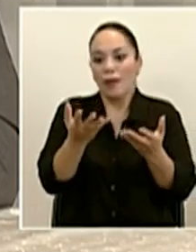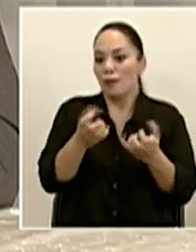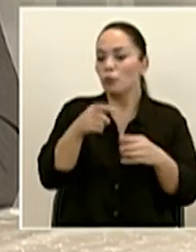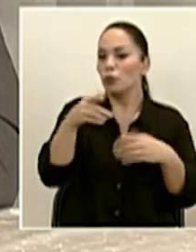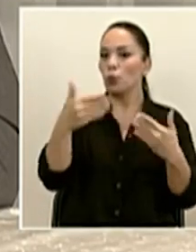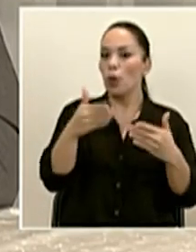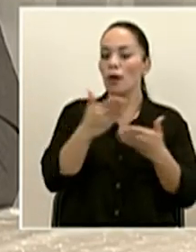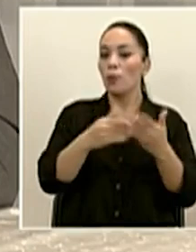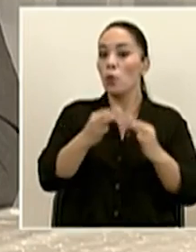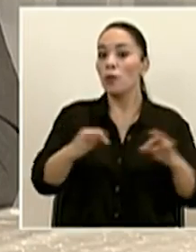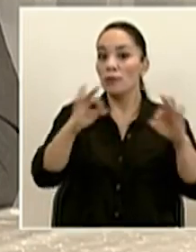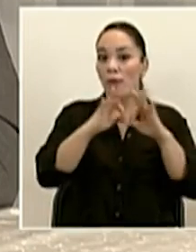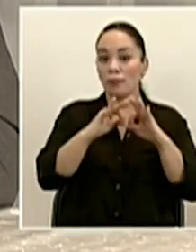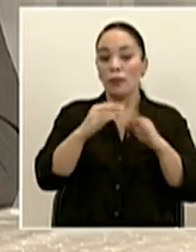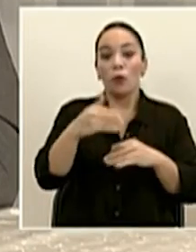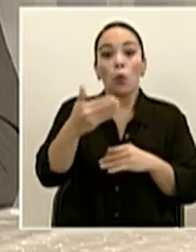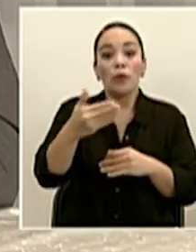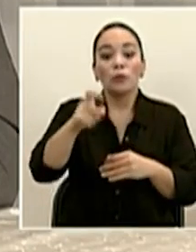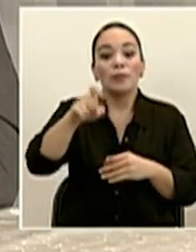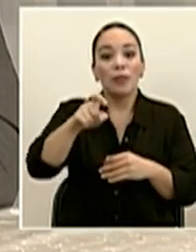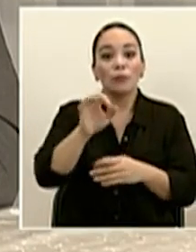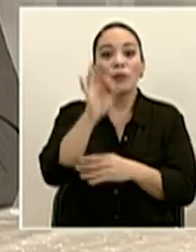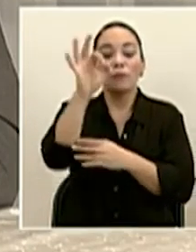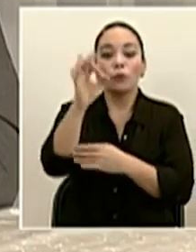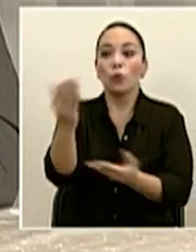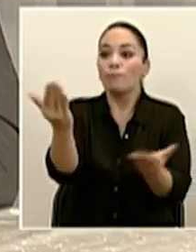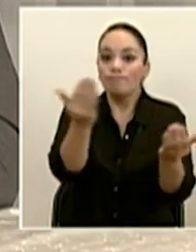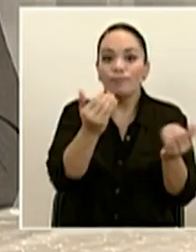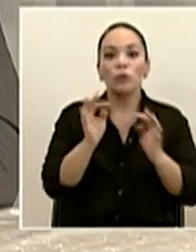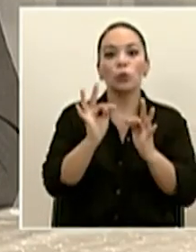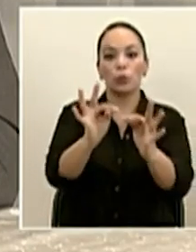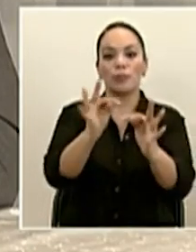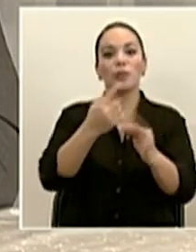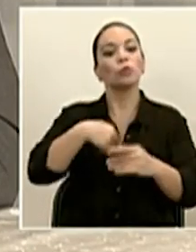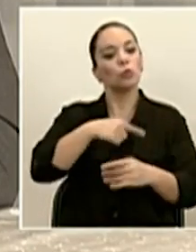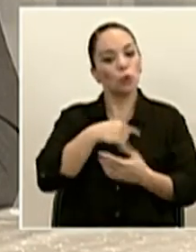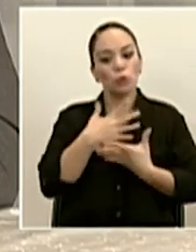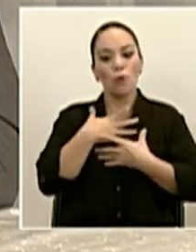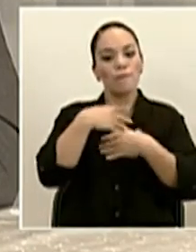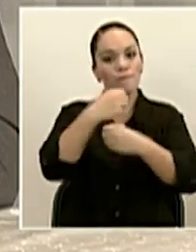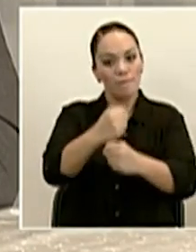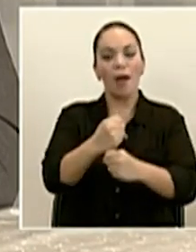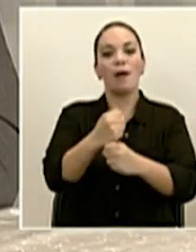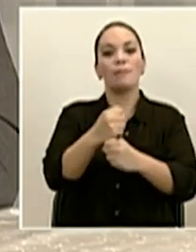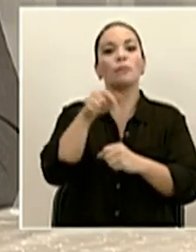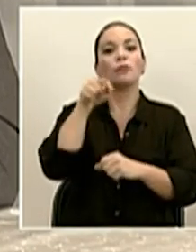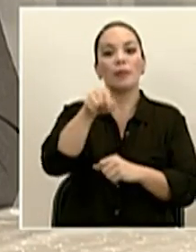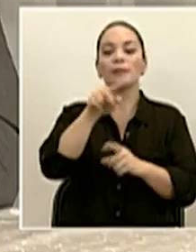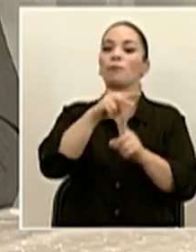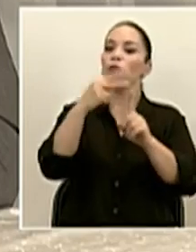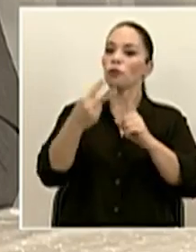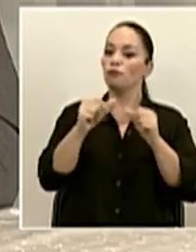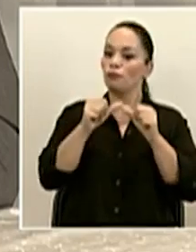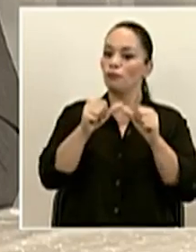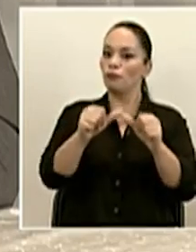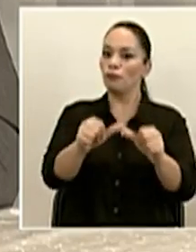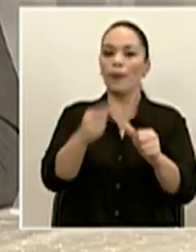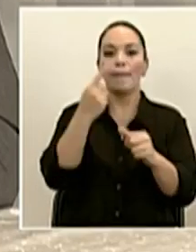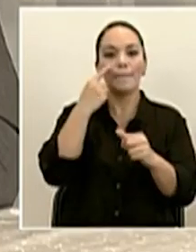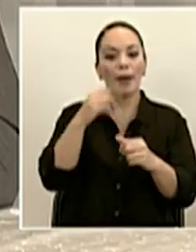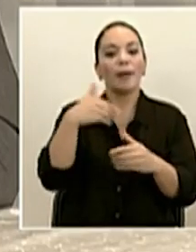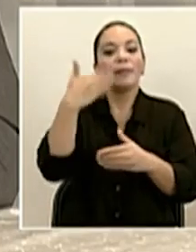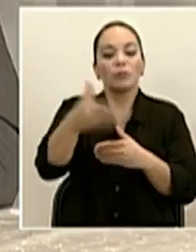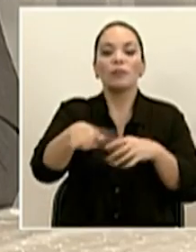cuando tengamos que seguir atrayendo turistas. Y entonces confiamos en que mantendremos esa posición para cuando llegue el momento podamos